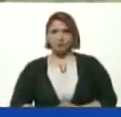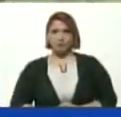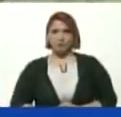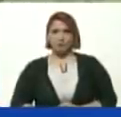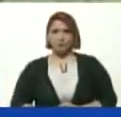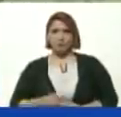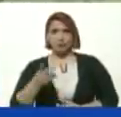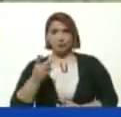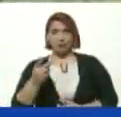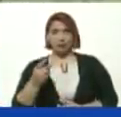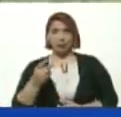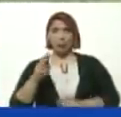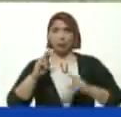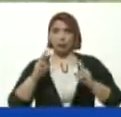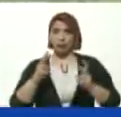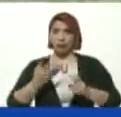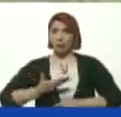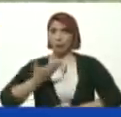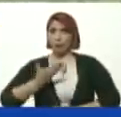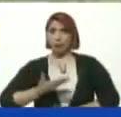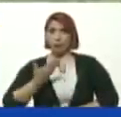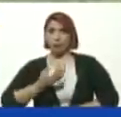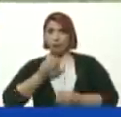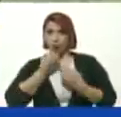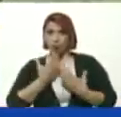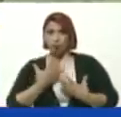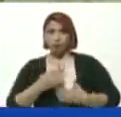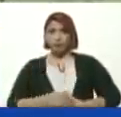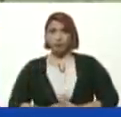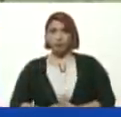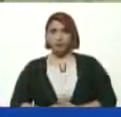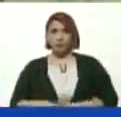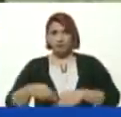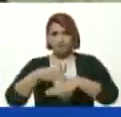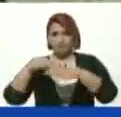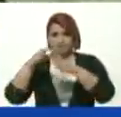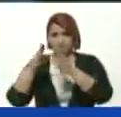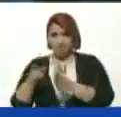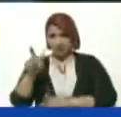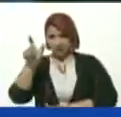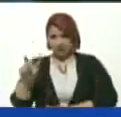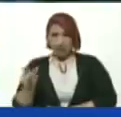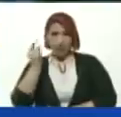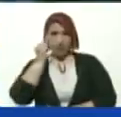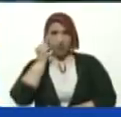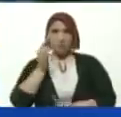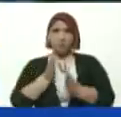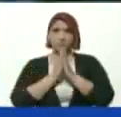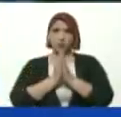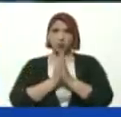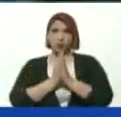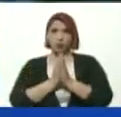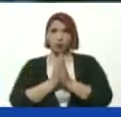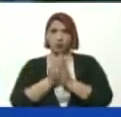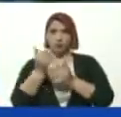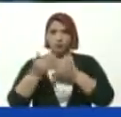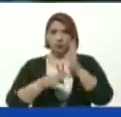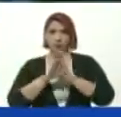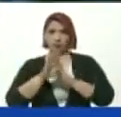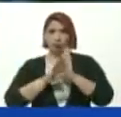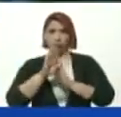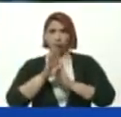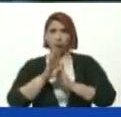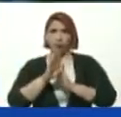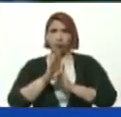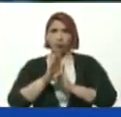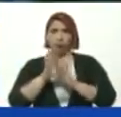aspecto Me parece muy bueno Muy importante Señora ministra Yelitse Santaella La avanzadora De